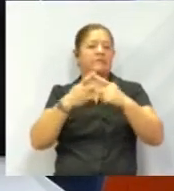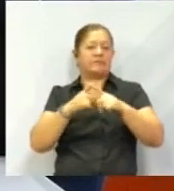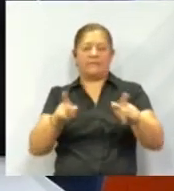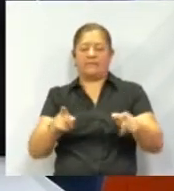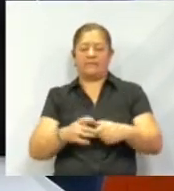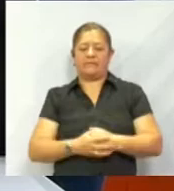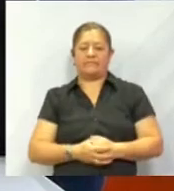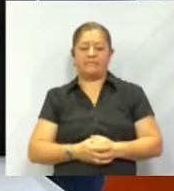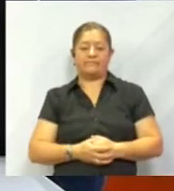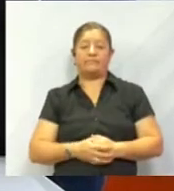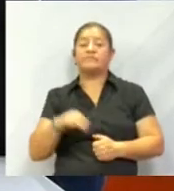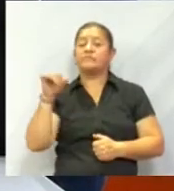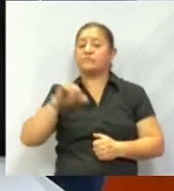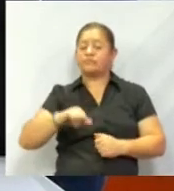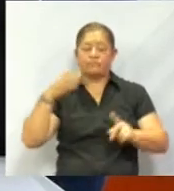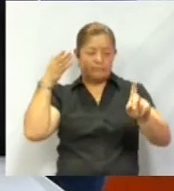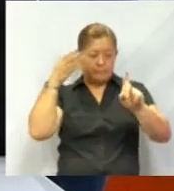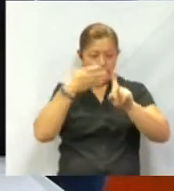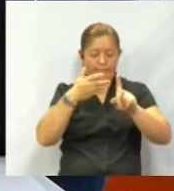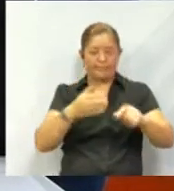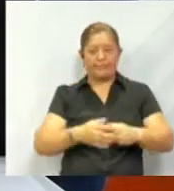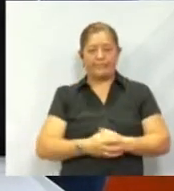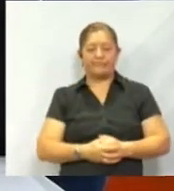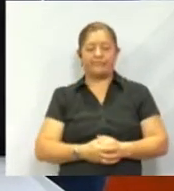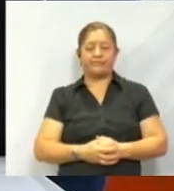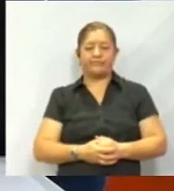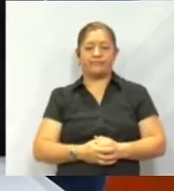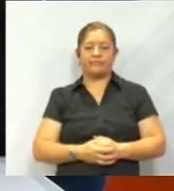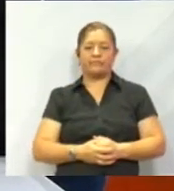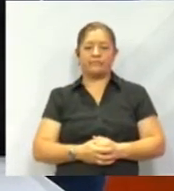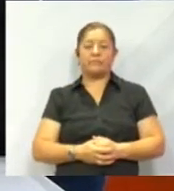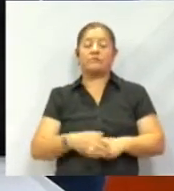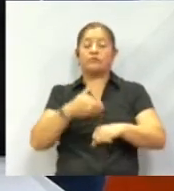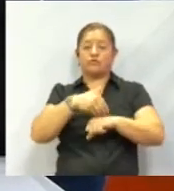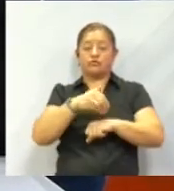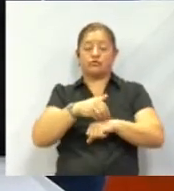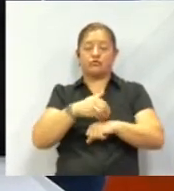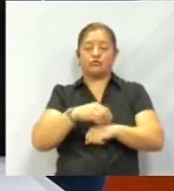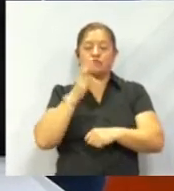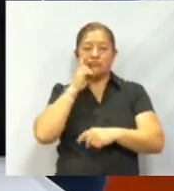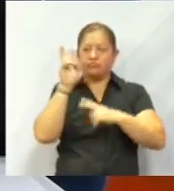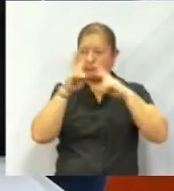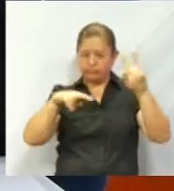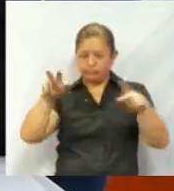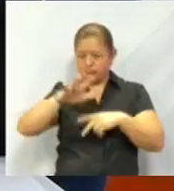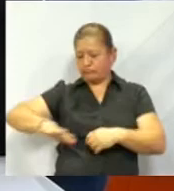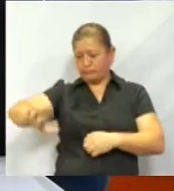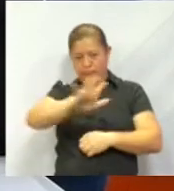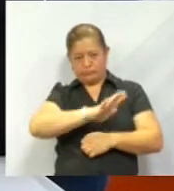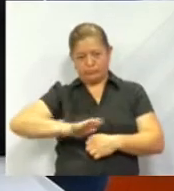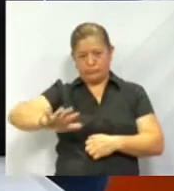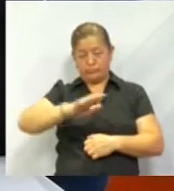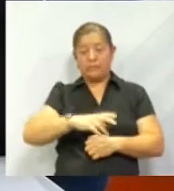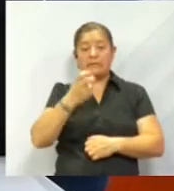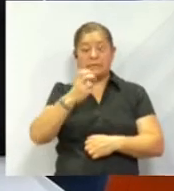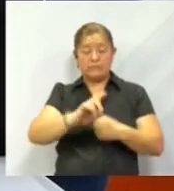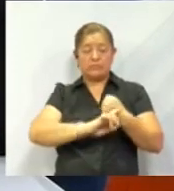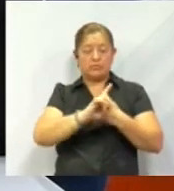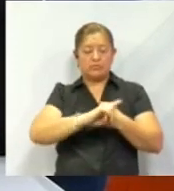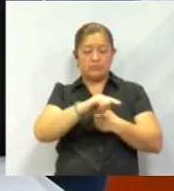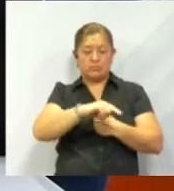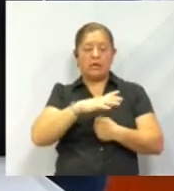las cuales este día vamos a centrarnos en las dificultades numéricas visoespaciales. Estas dificultades afectan la